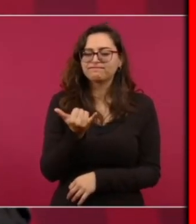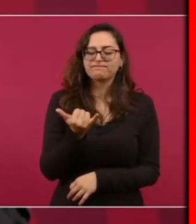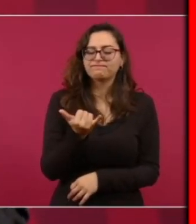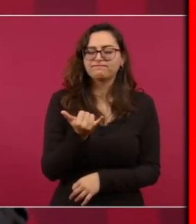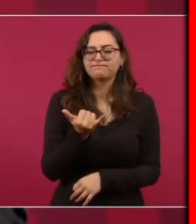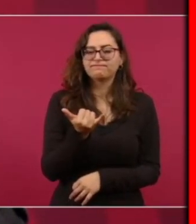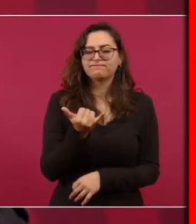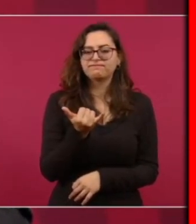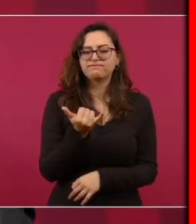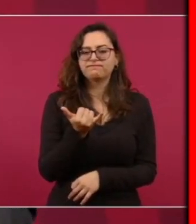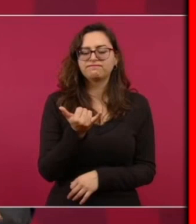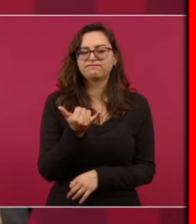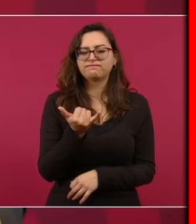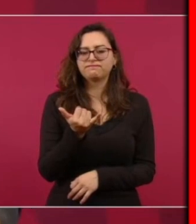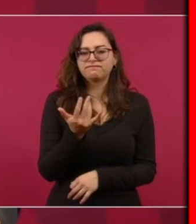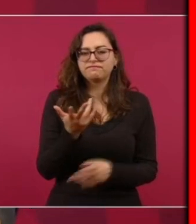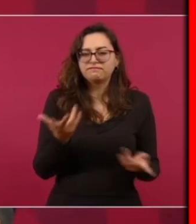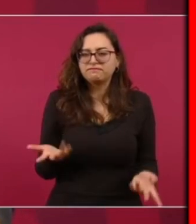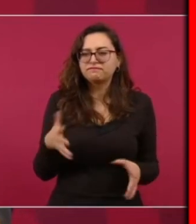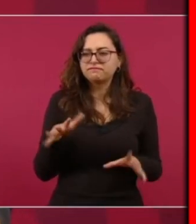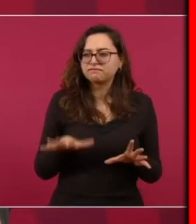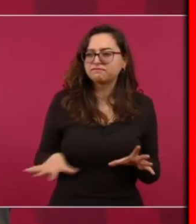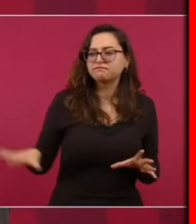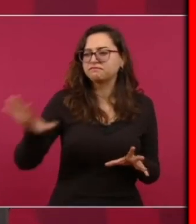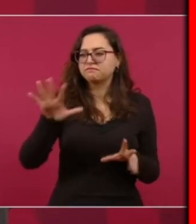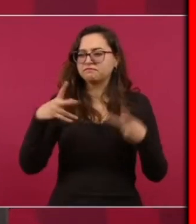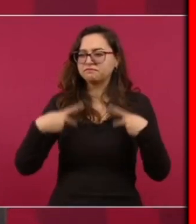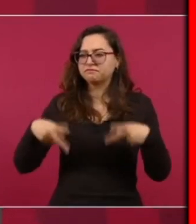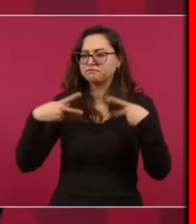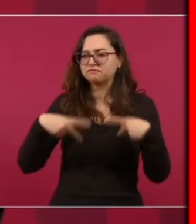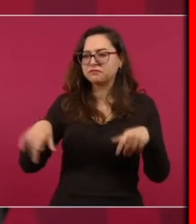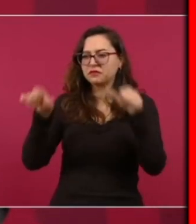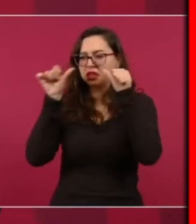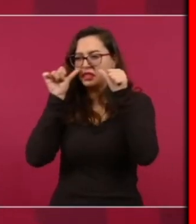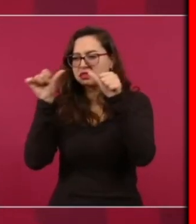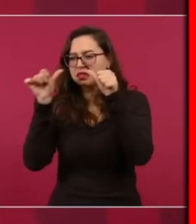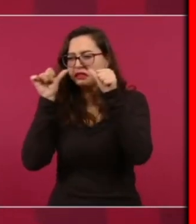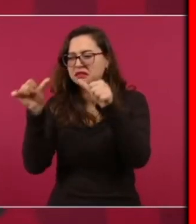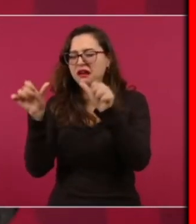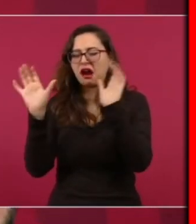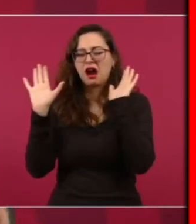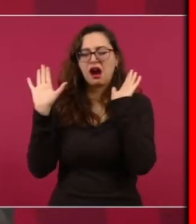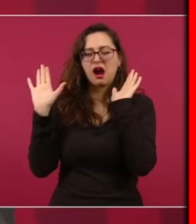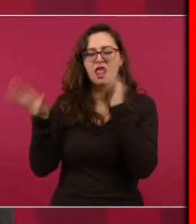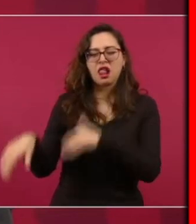No va a saber diferenciar